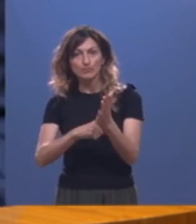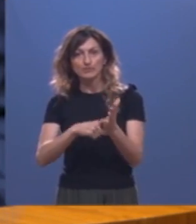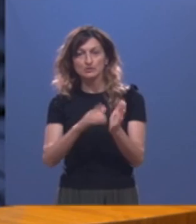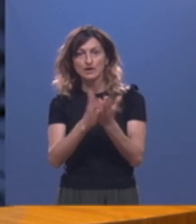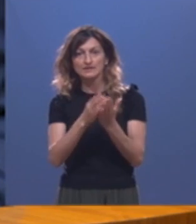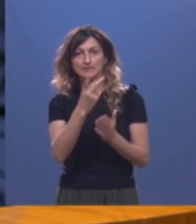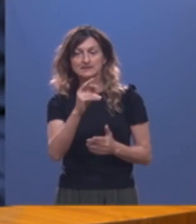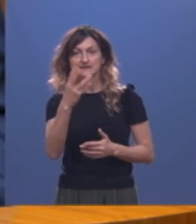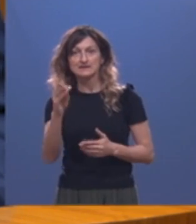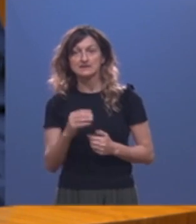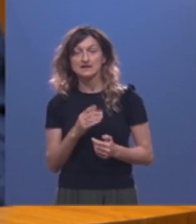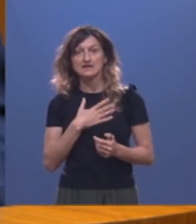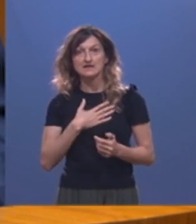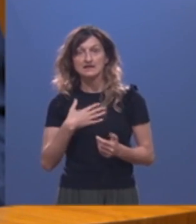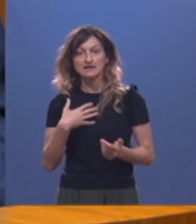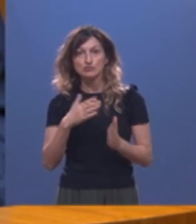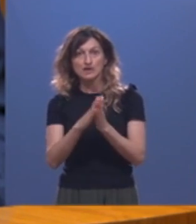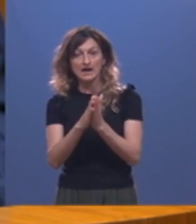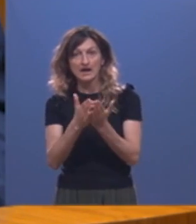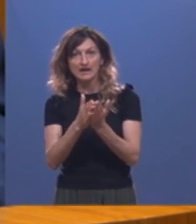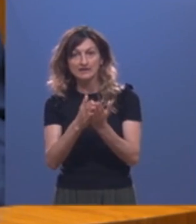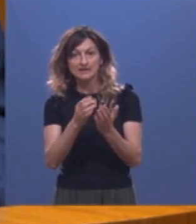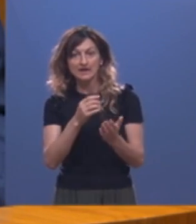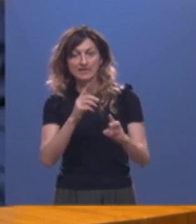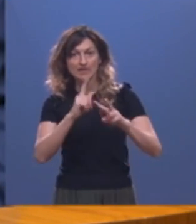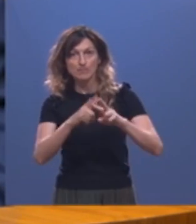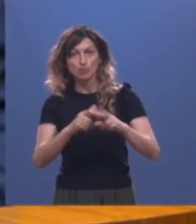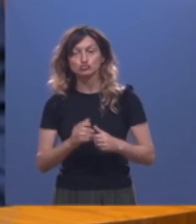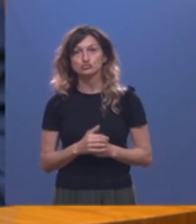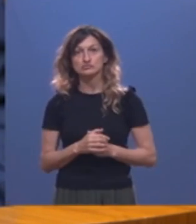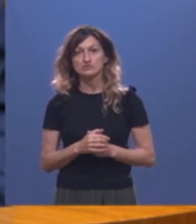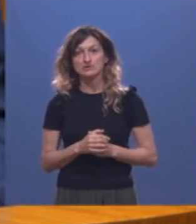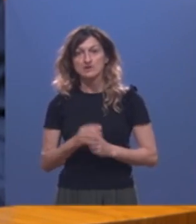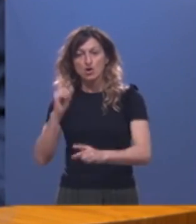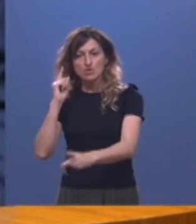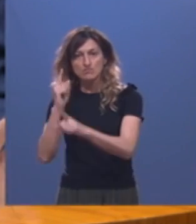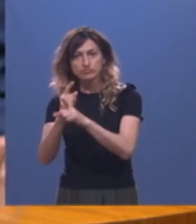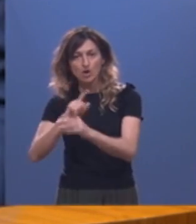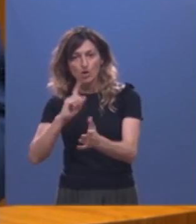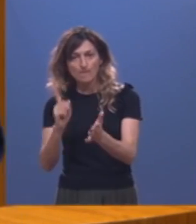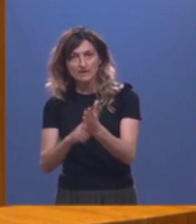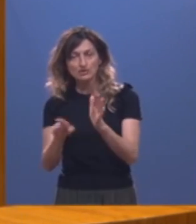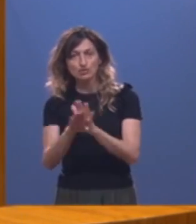porque nosotros tenemos la Agenda España de Vox. Nos oponemos frontalmente y lo vamos a seguir haciendo, no lo duden.